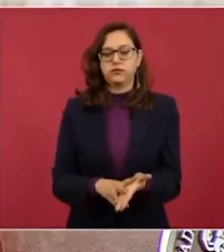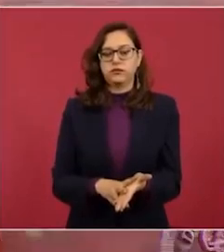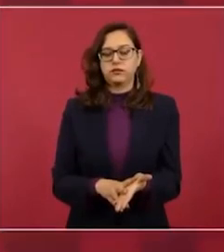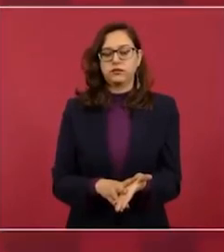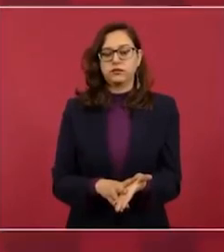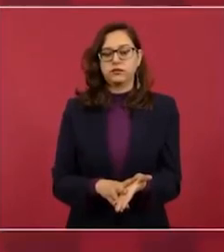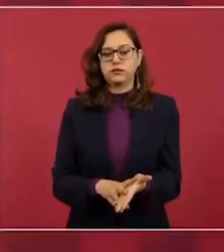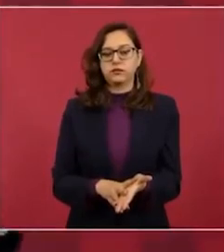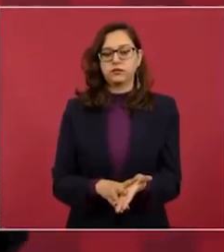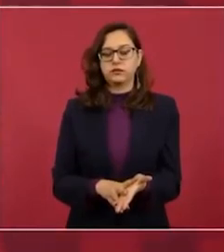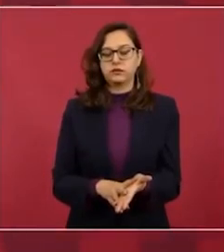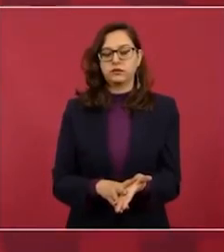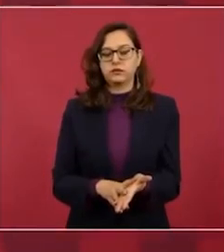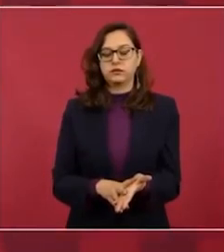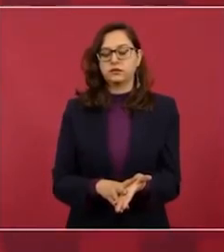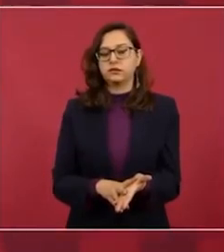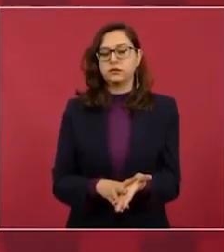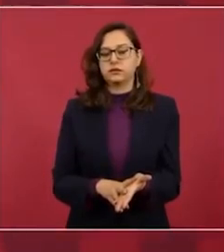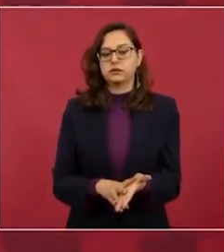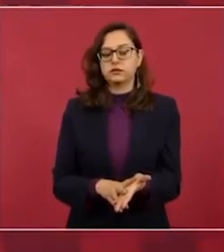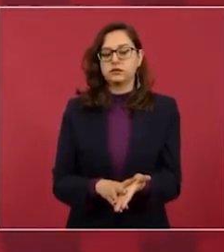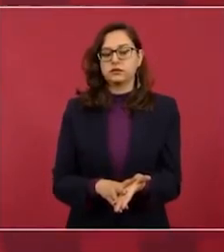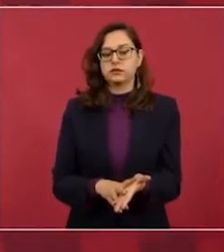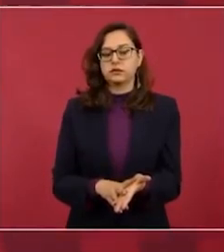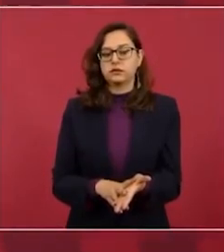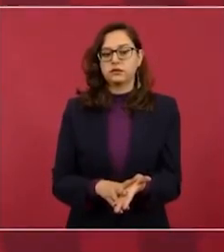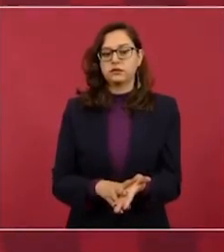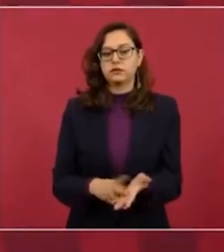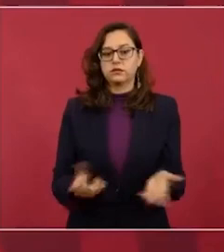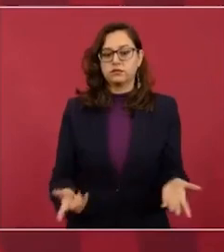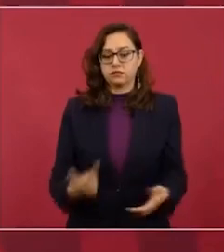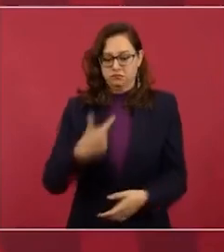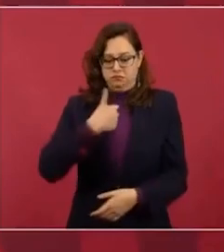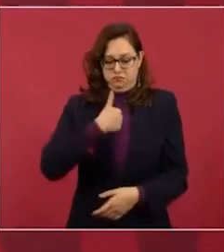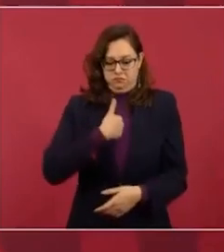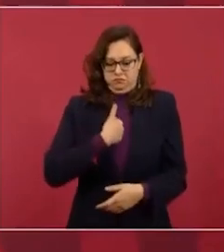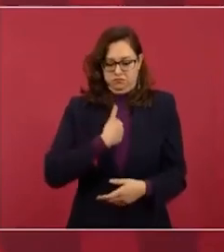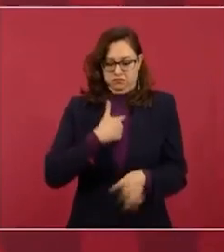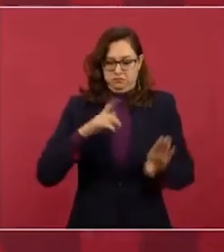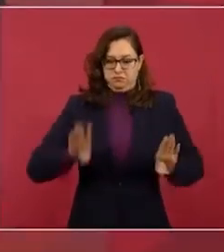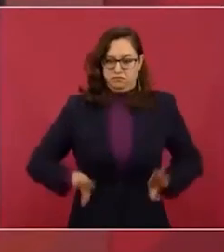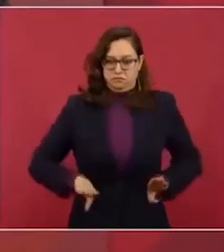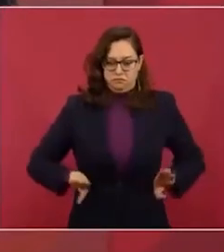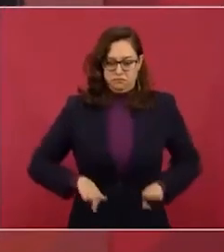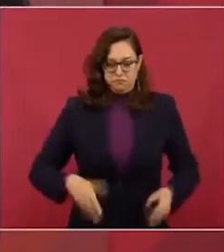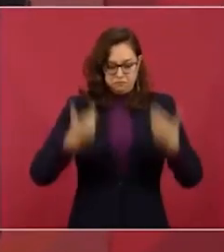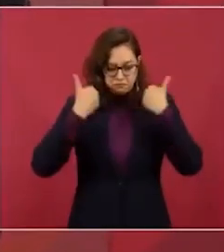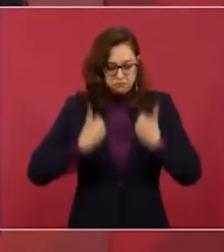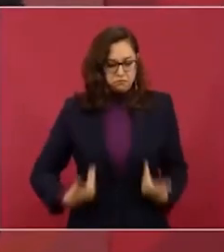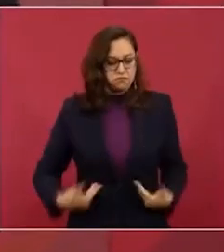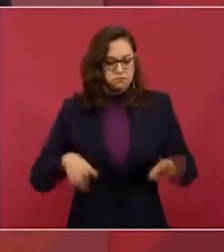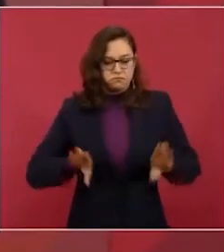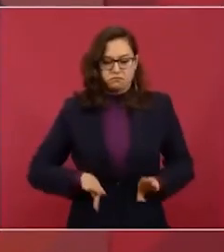Yo mismo soy lo que soy por mi mamá.